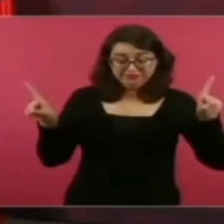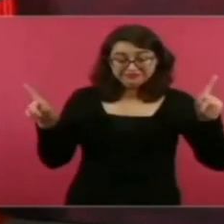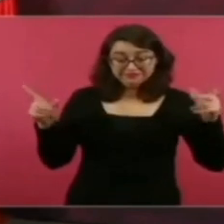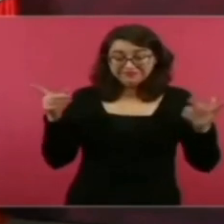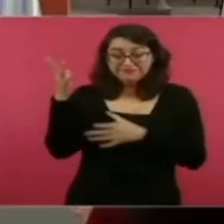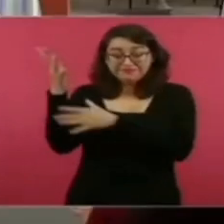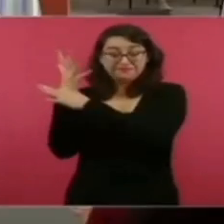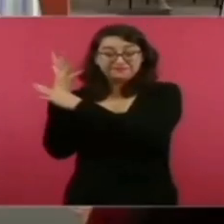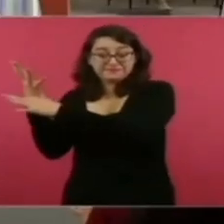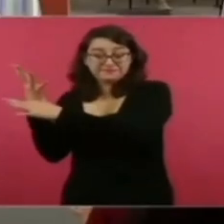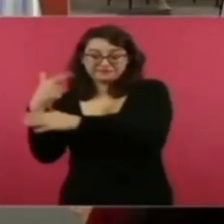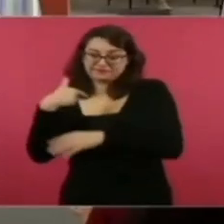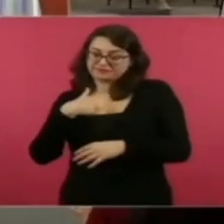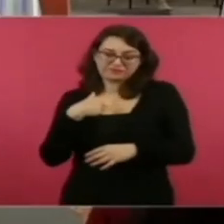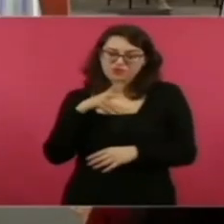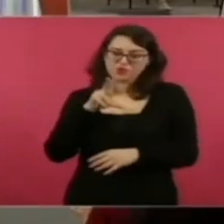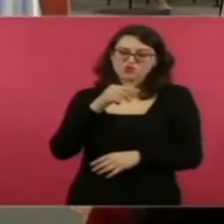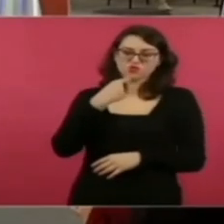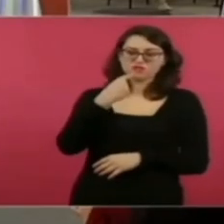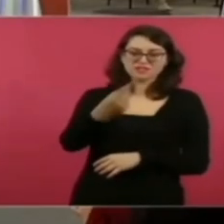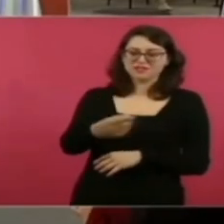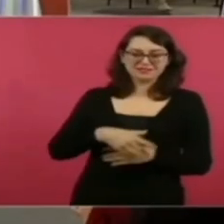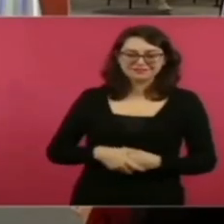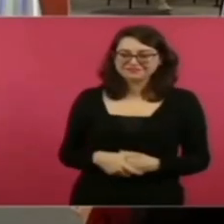hasta ahí pero pero según